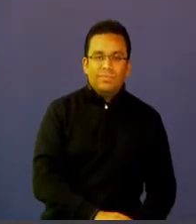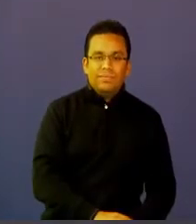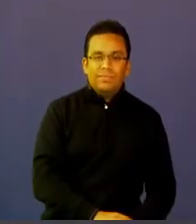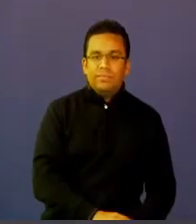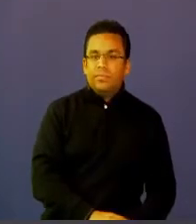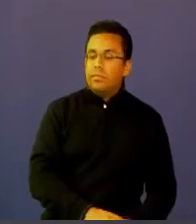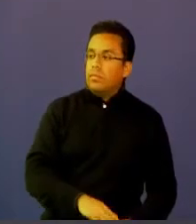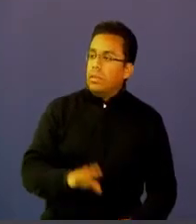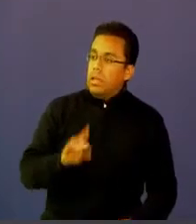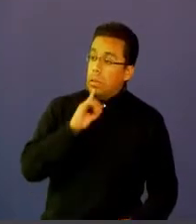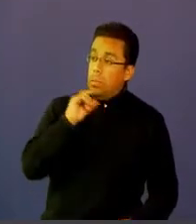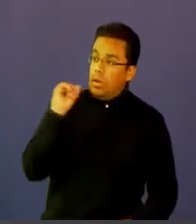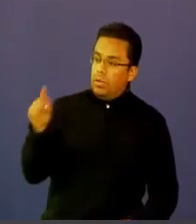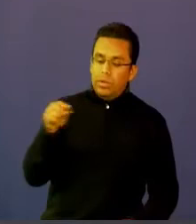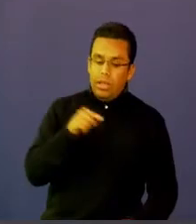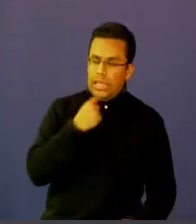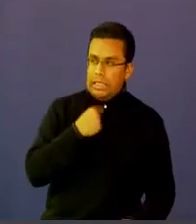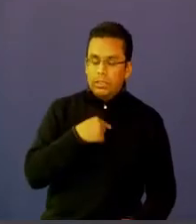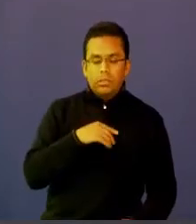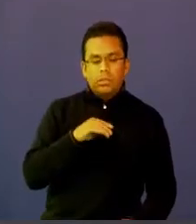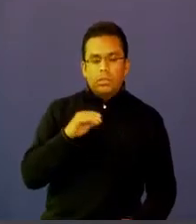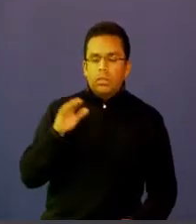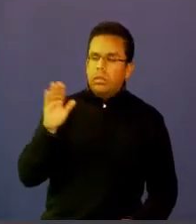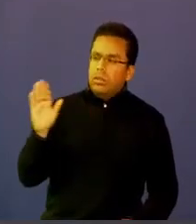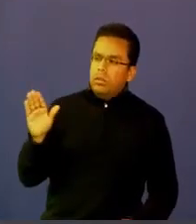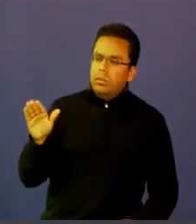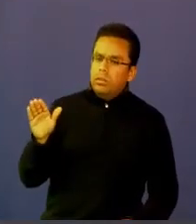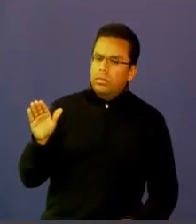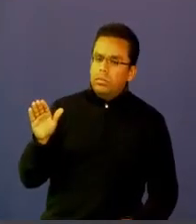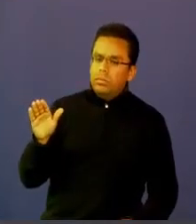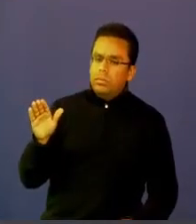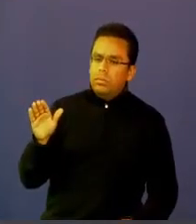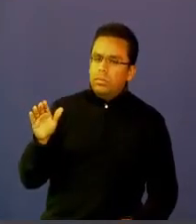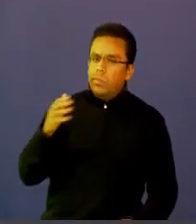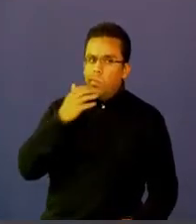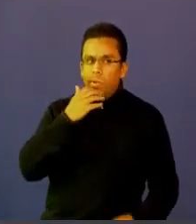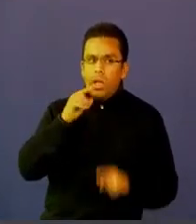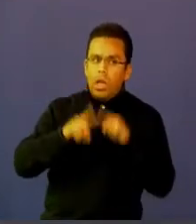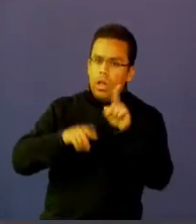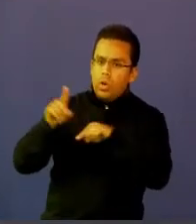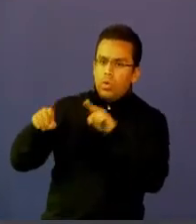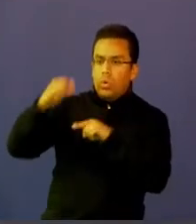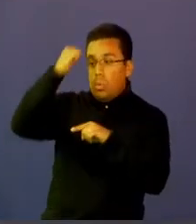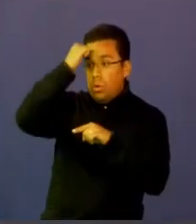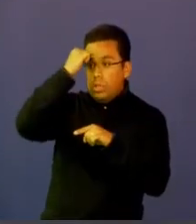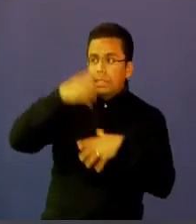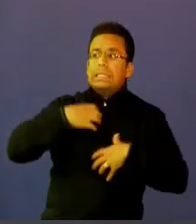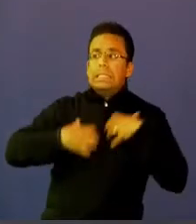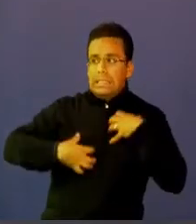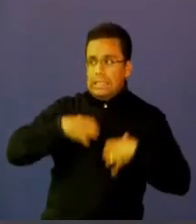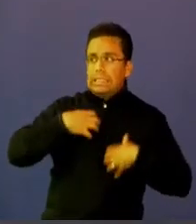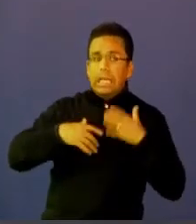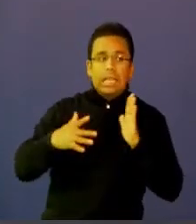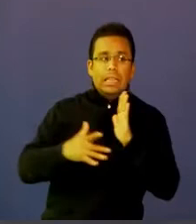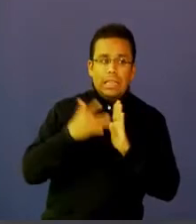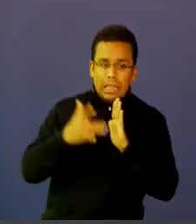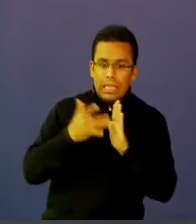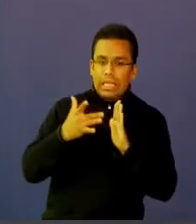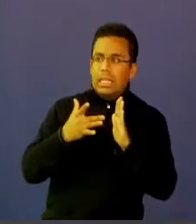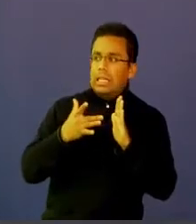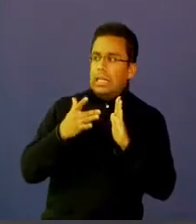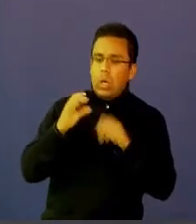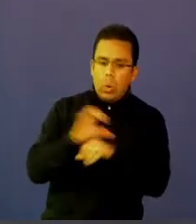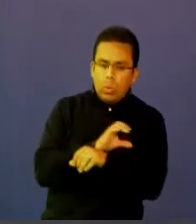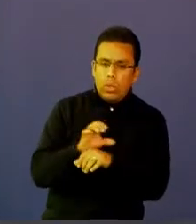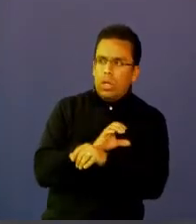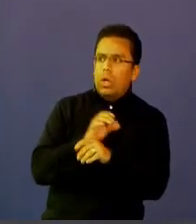una reflexión arranca con una reflexión dice hay docentes que si le tienen miedo a las tabletas y a los computadores debemos de llevar un